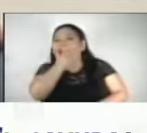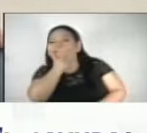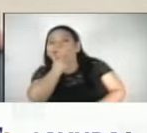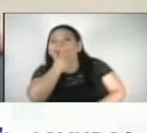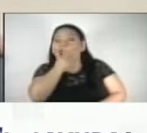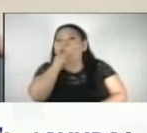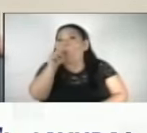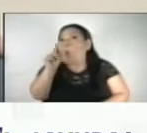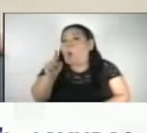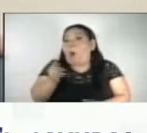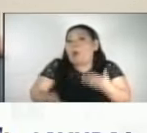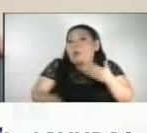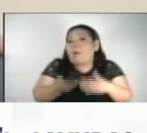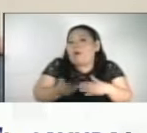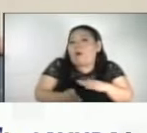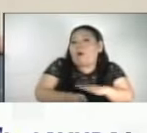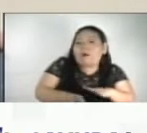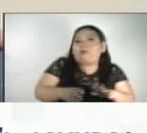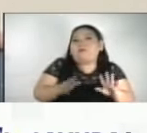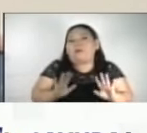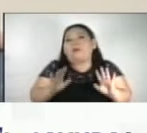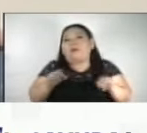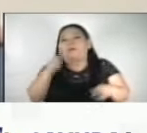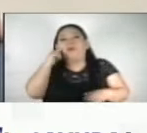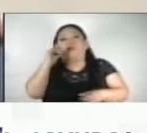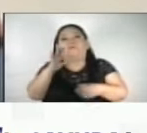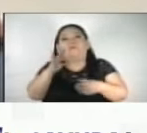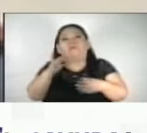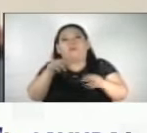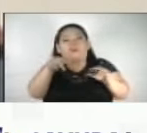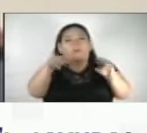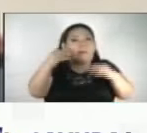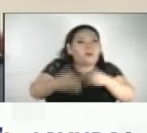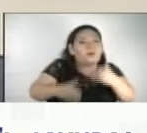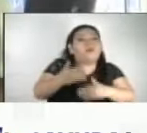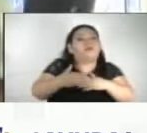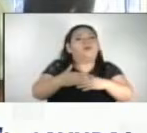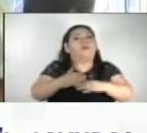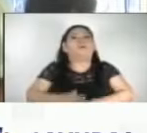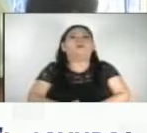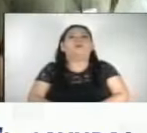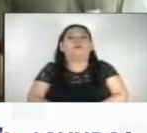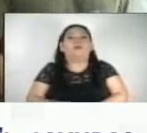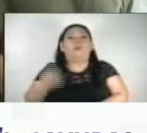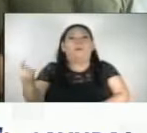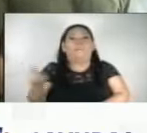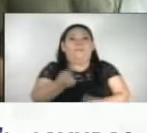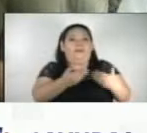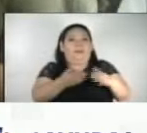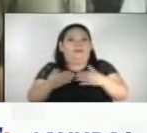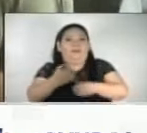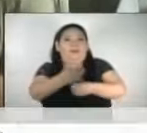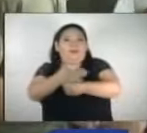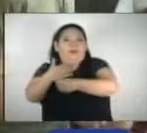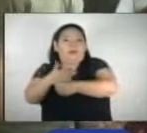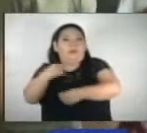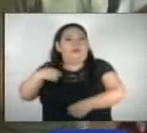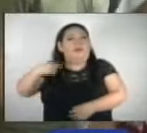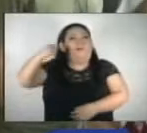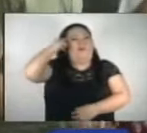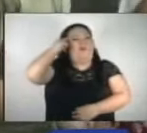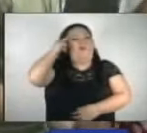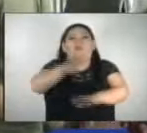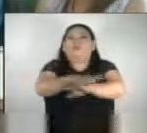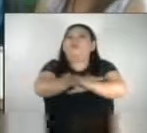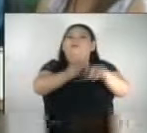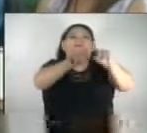ilegalidad que se haya hecho con el fin de querer boicotear este proceso electoral. Representantes de partidos políticos valoran pedir